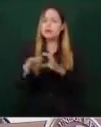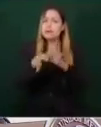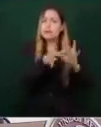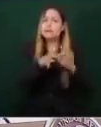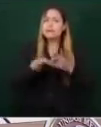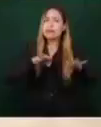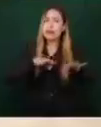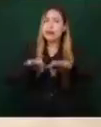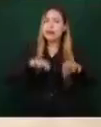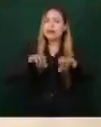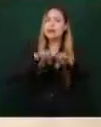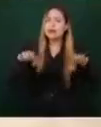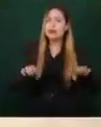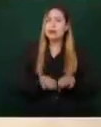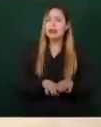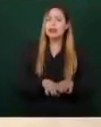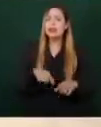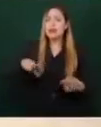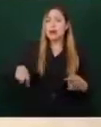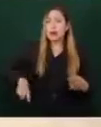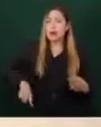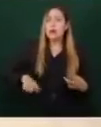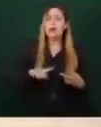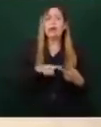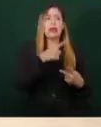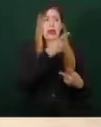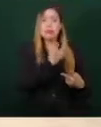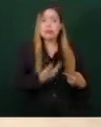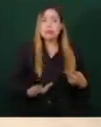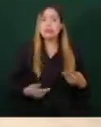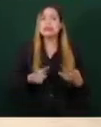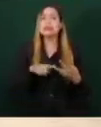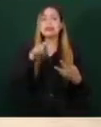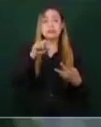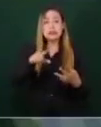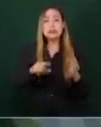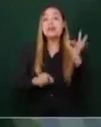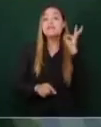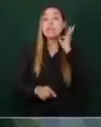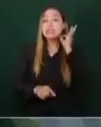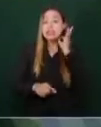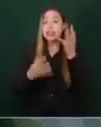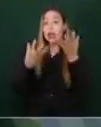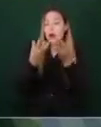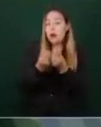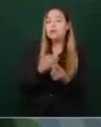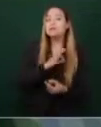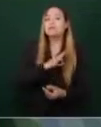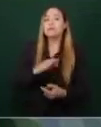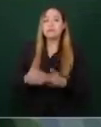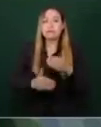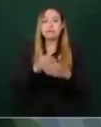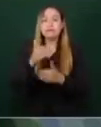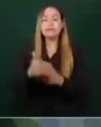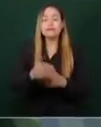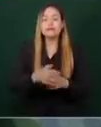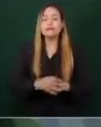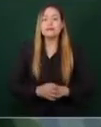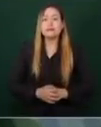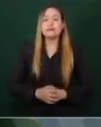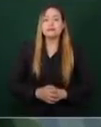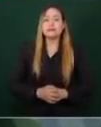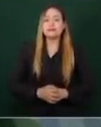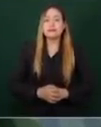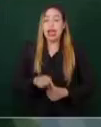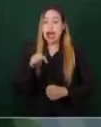tenga duda, presidente, la seguridad de nuestro Estado. En Fuerza Civil, que es